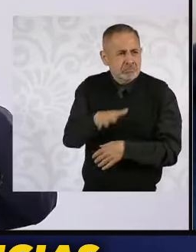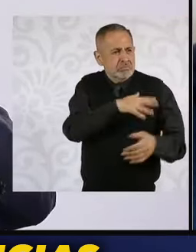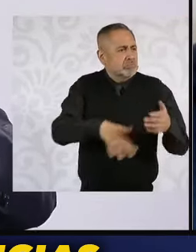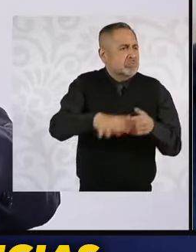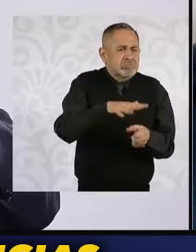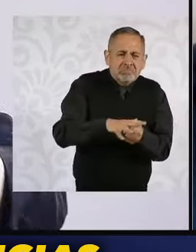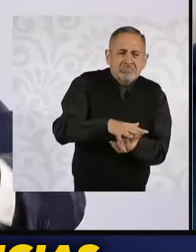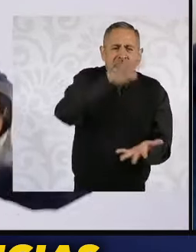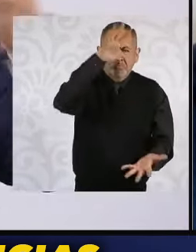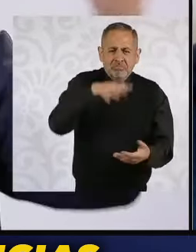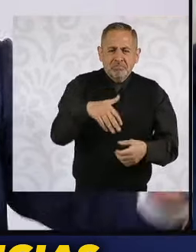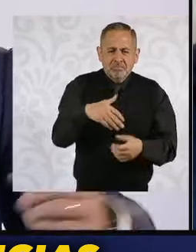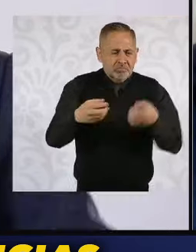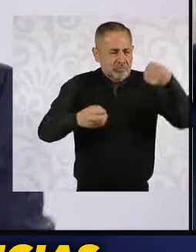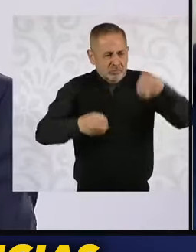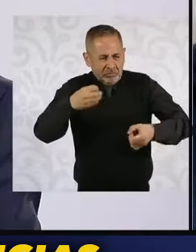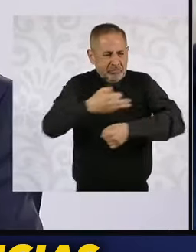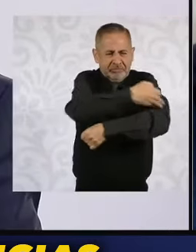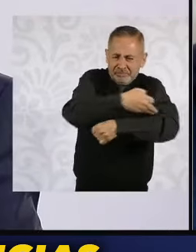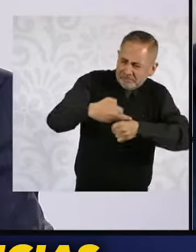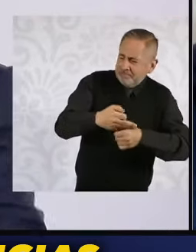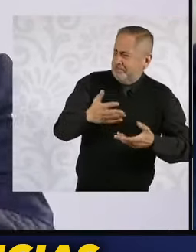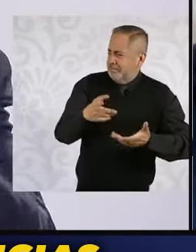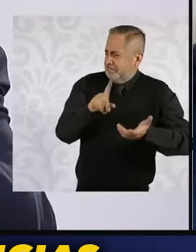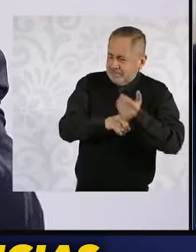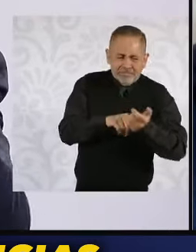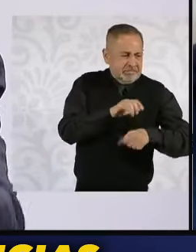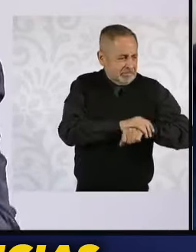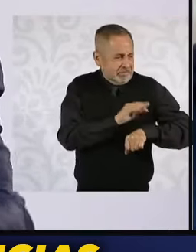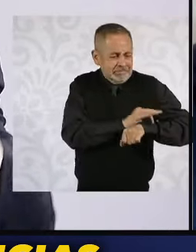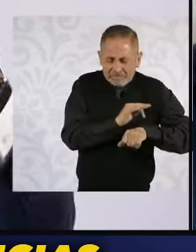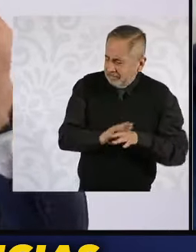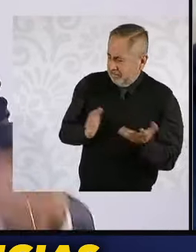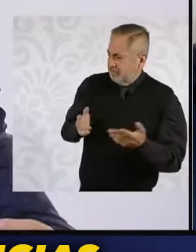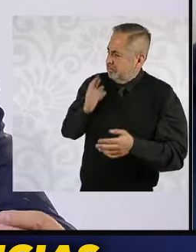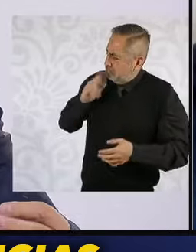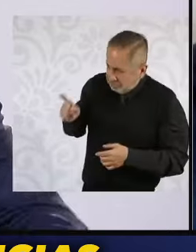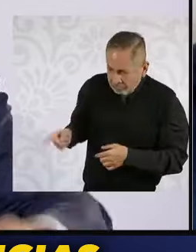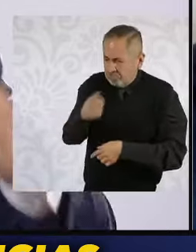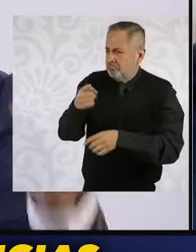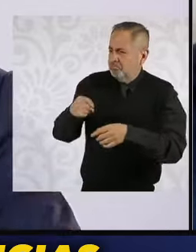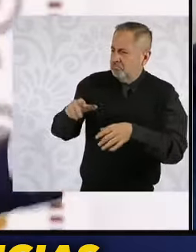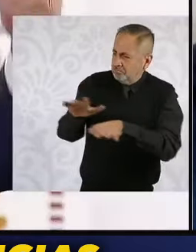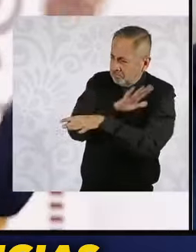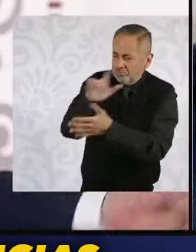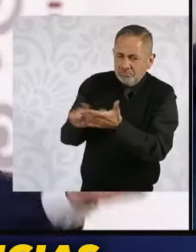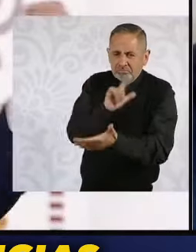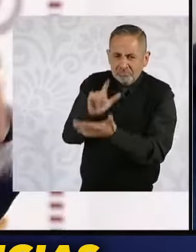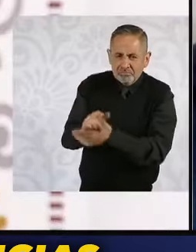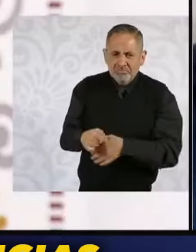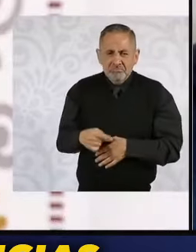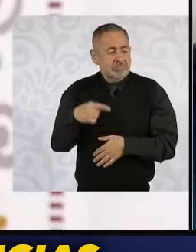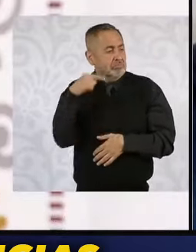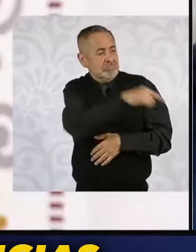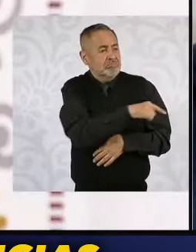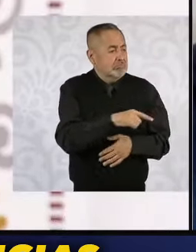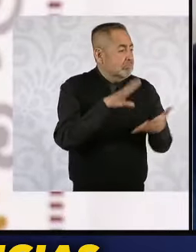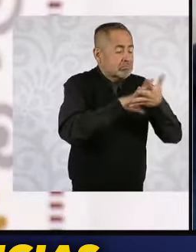son parientes de los otros? ¿Por qué no han hecho una reforma si se libera un día sí y otro también